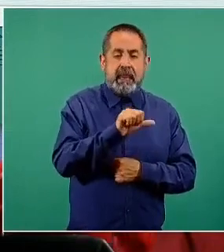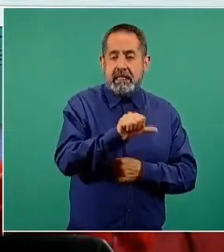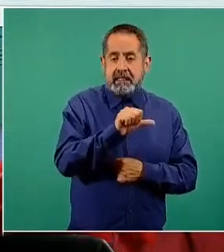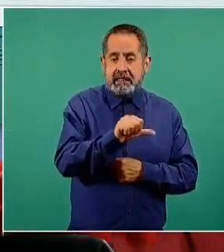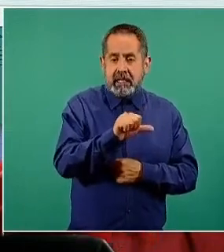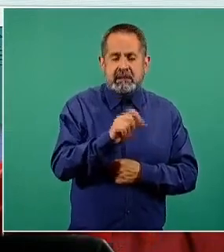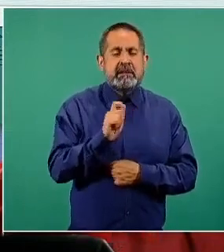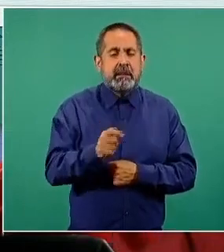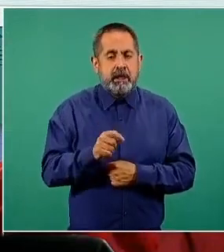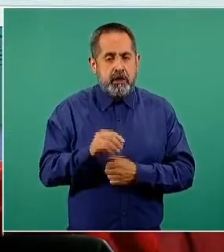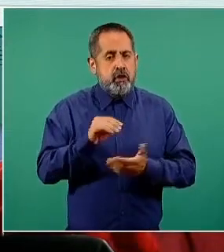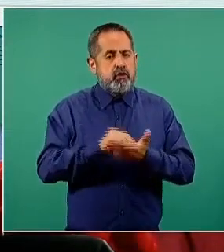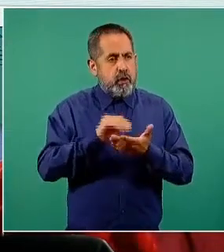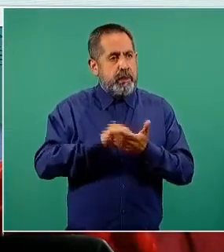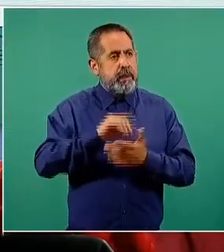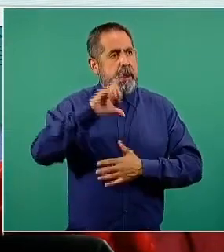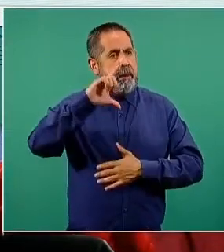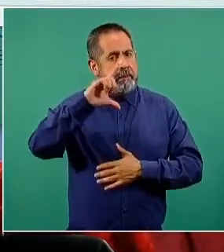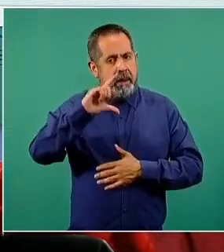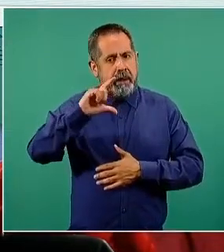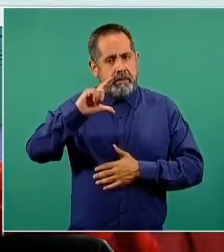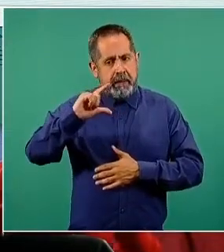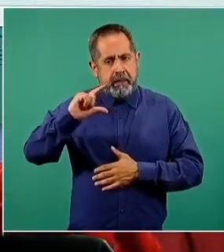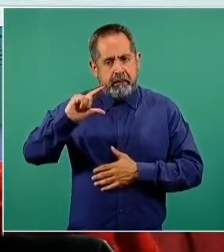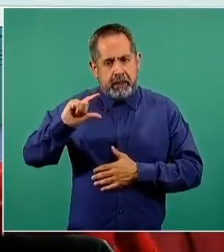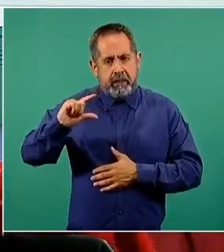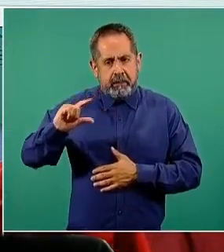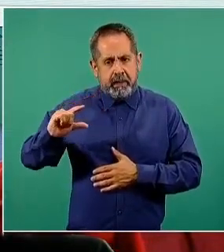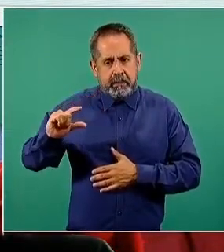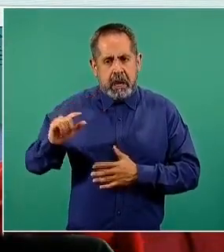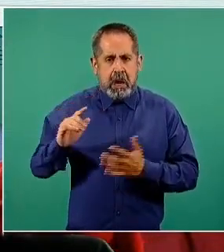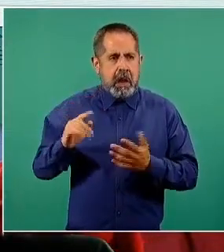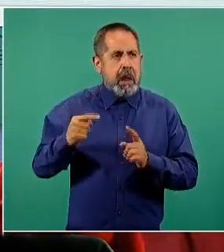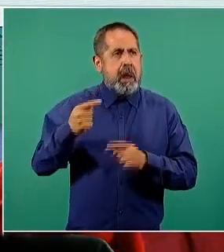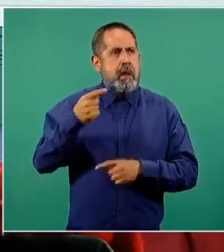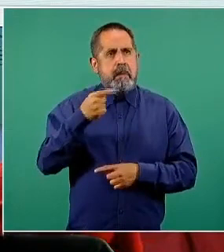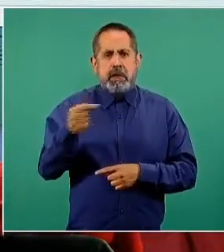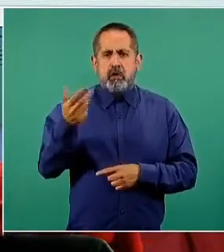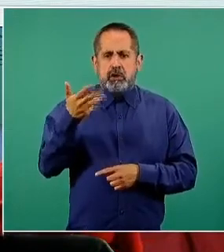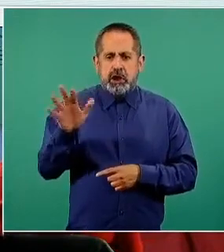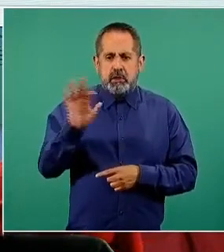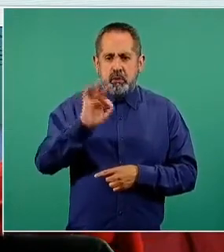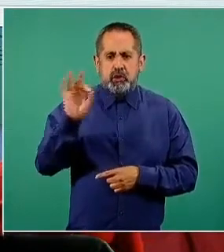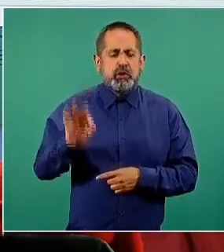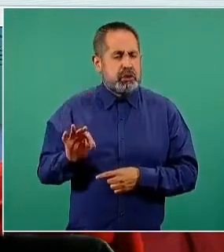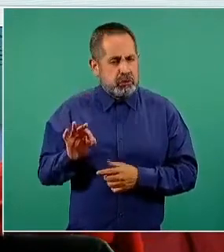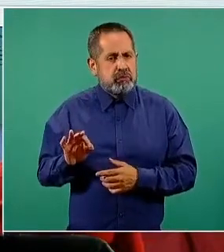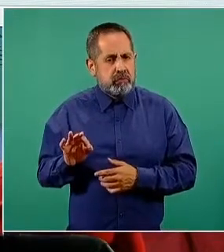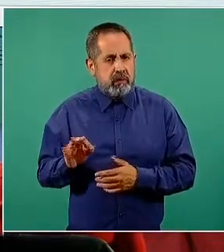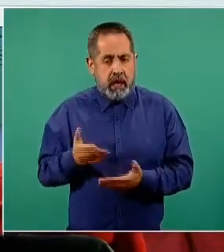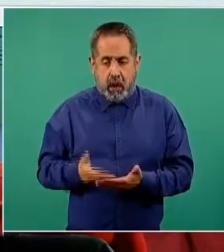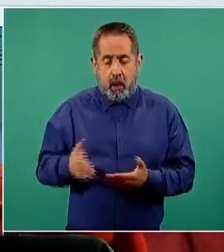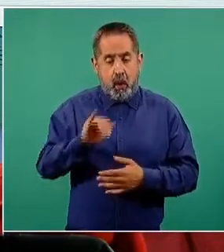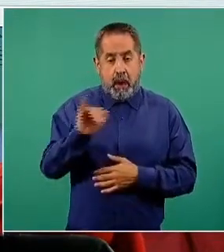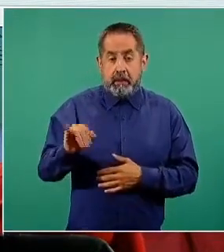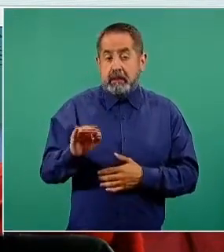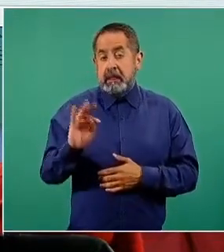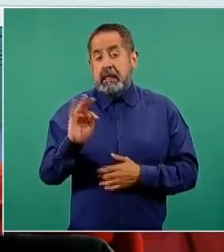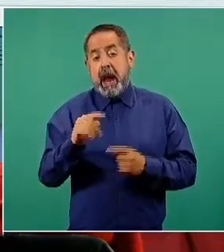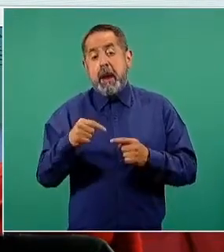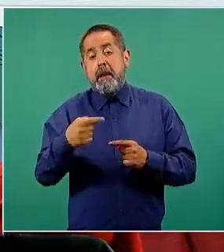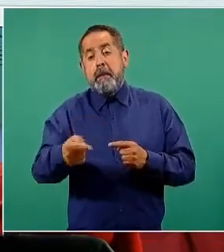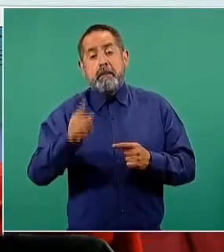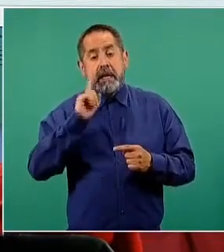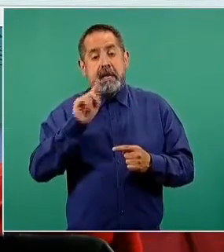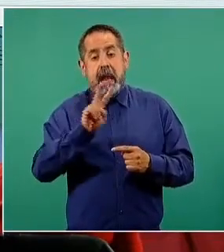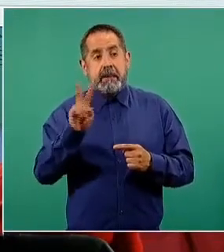mantenemos este descenso, todavía continúa en un menos 10 por ciento, pues el día de hoy es jueves, todavía puede moverse un